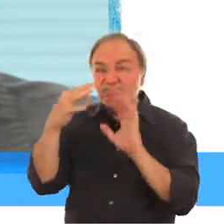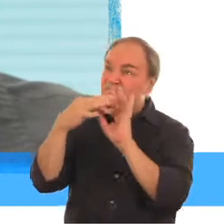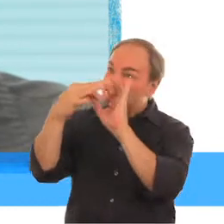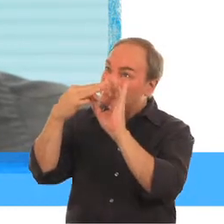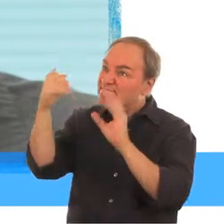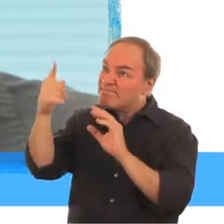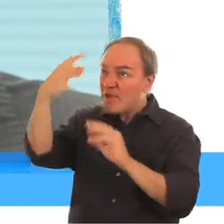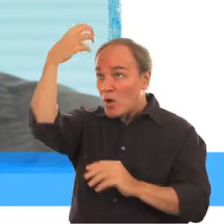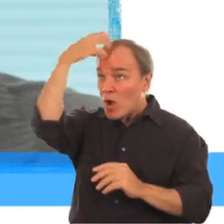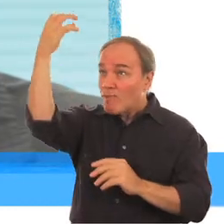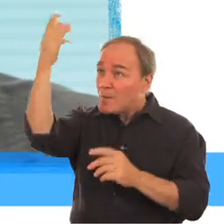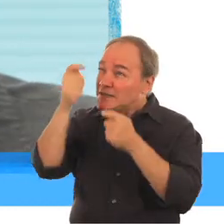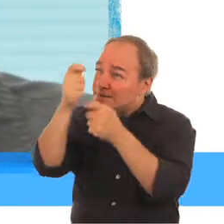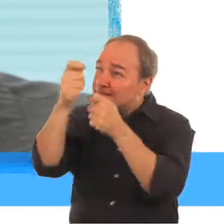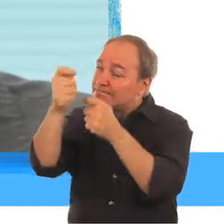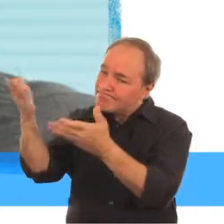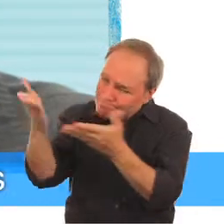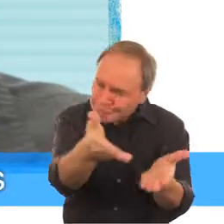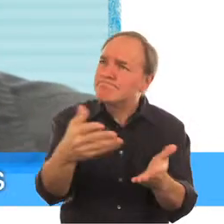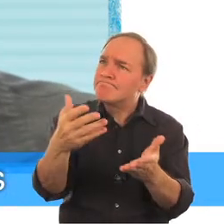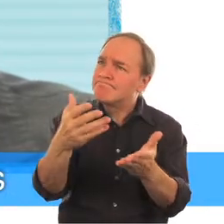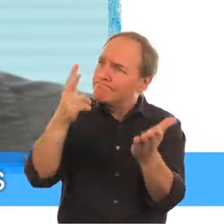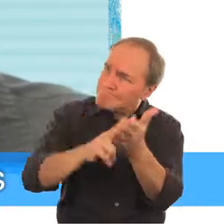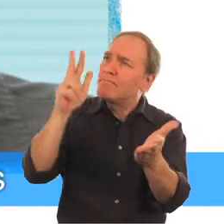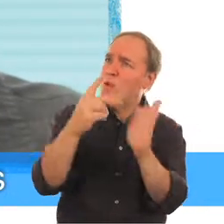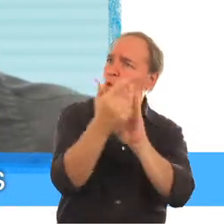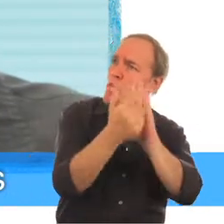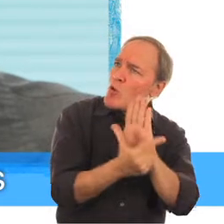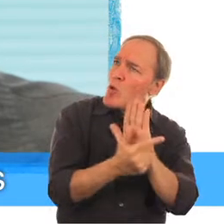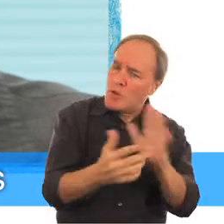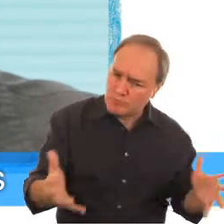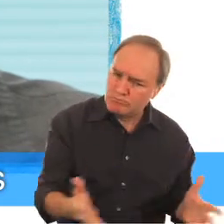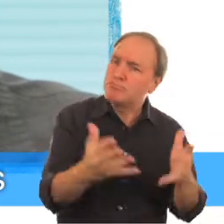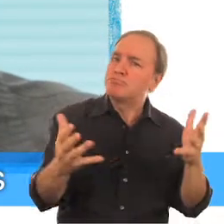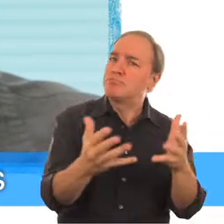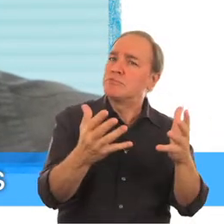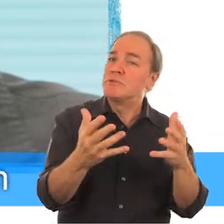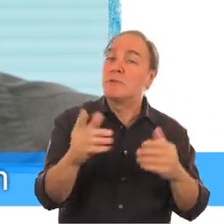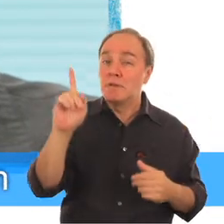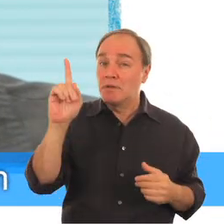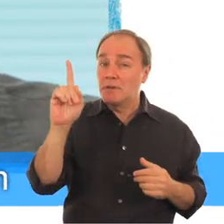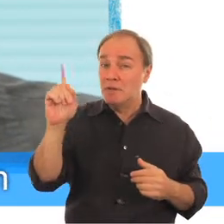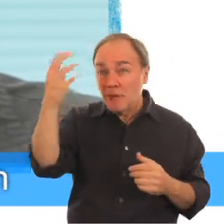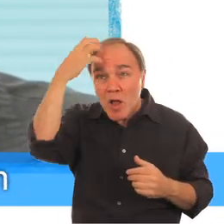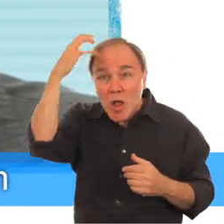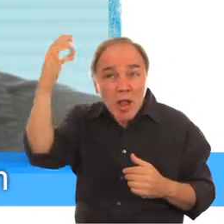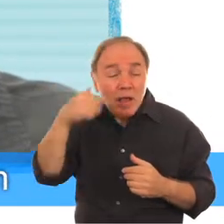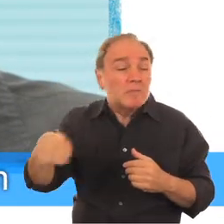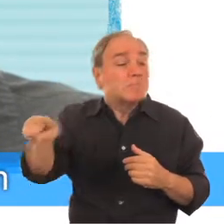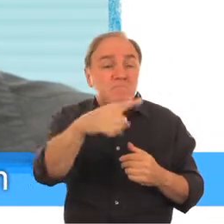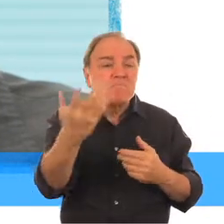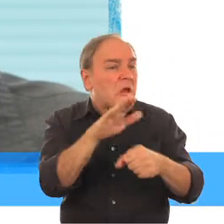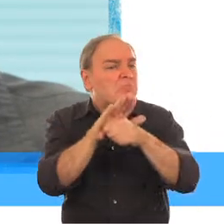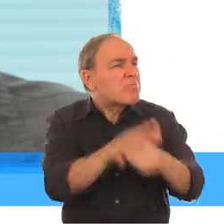especialmente para hacer que los gobiernos apliquen las leyes y aseguren que los abusos y las violaciones de los derechos